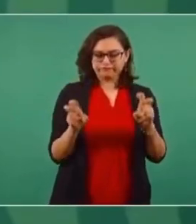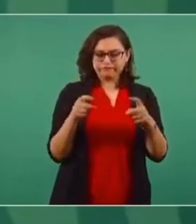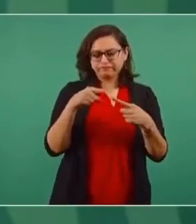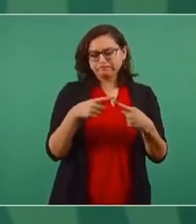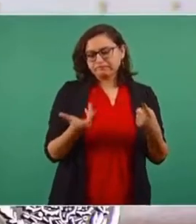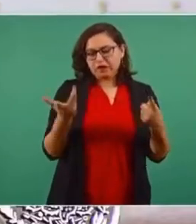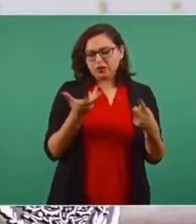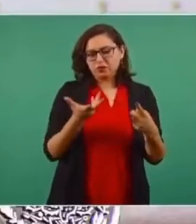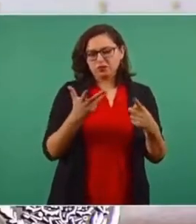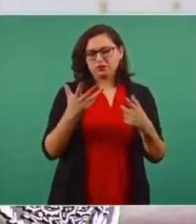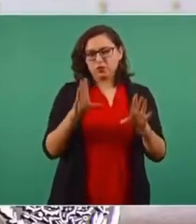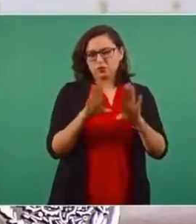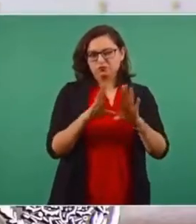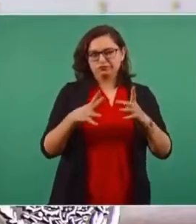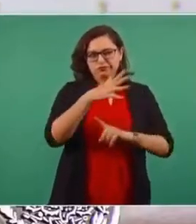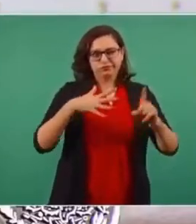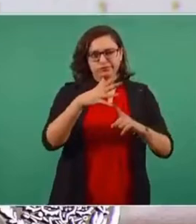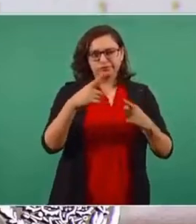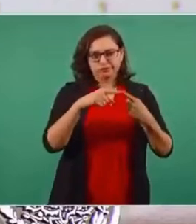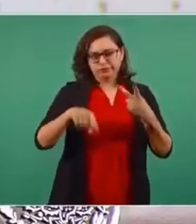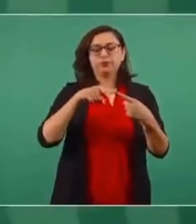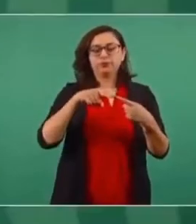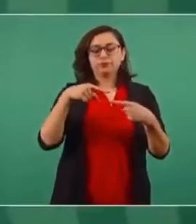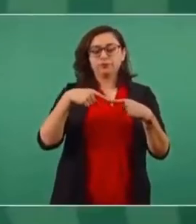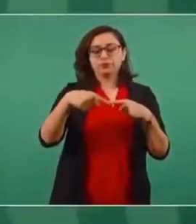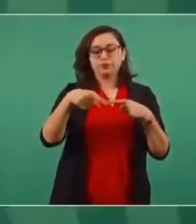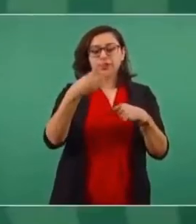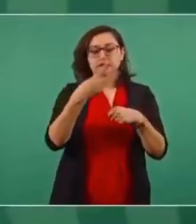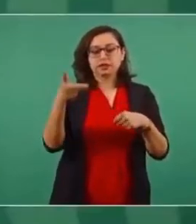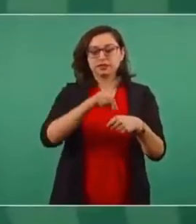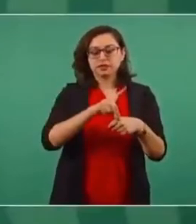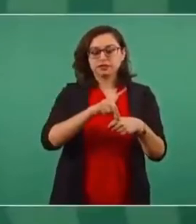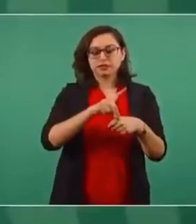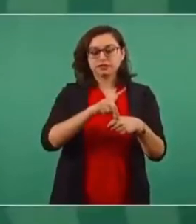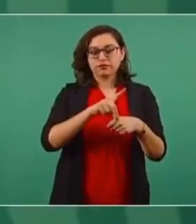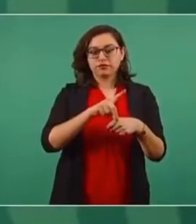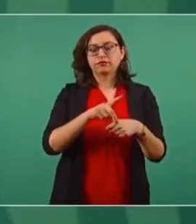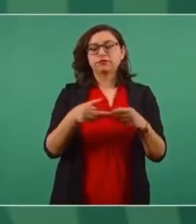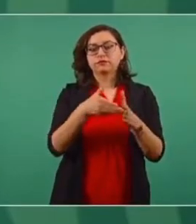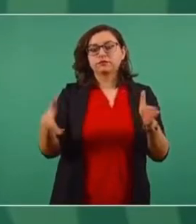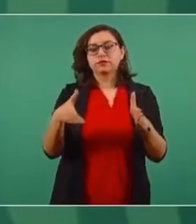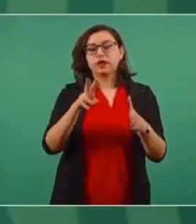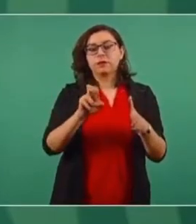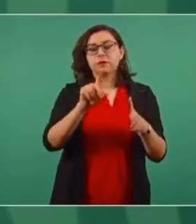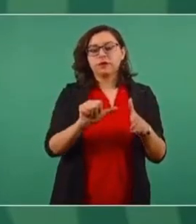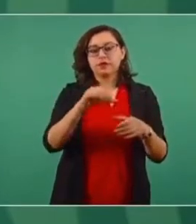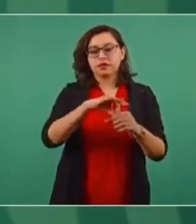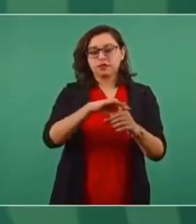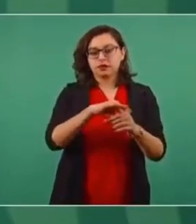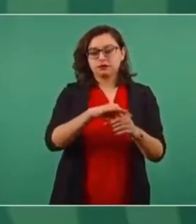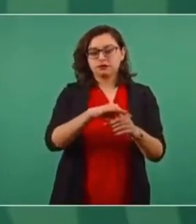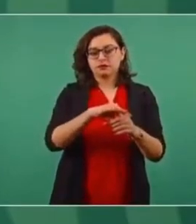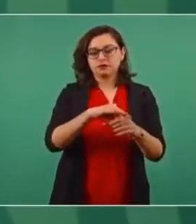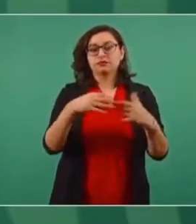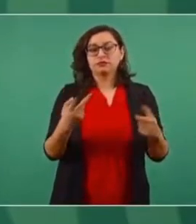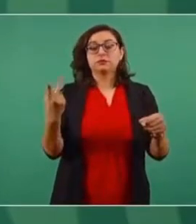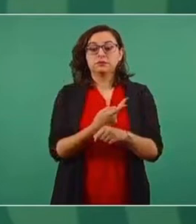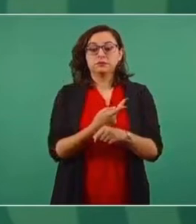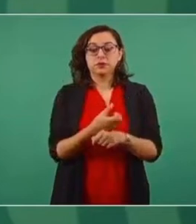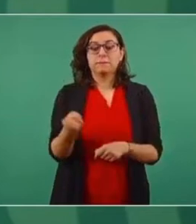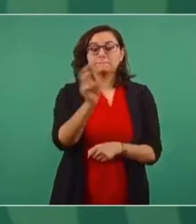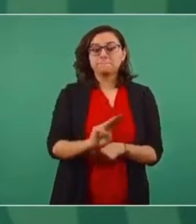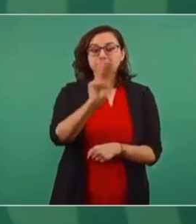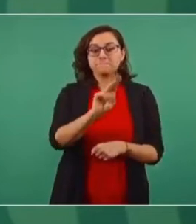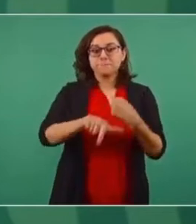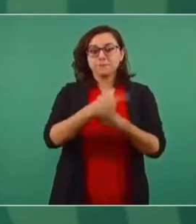La de forma es de que nos quedan tres días, porque además de la veda electoral, el miércoles a las 12 de la